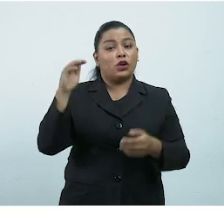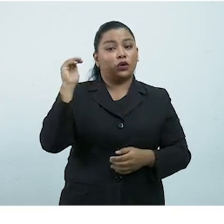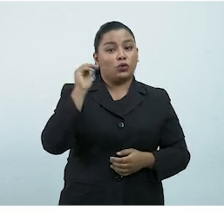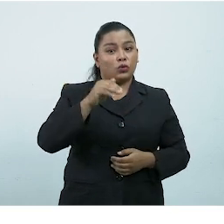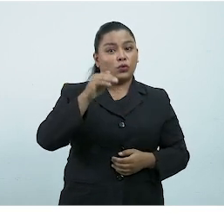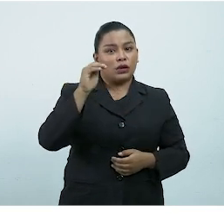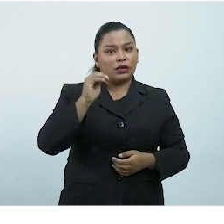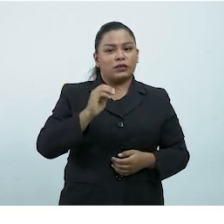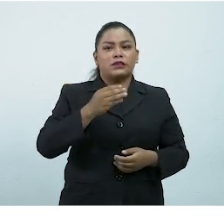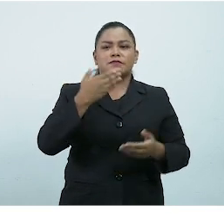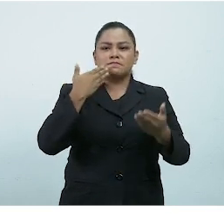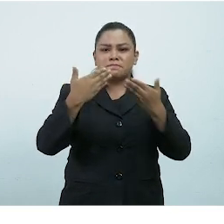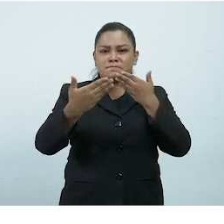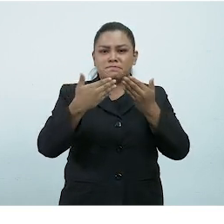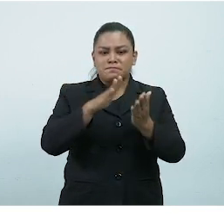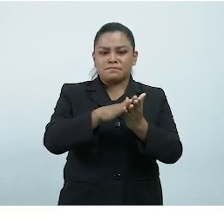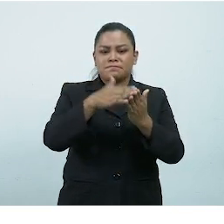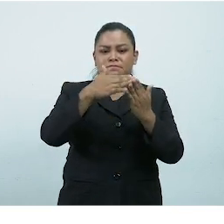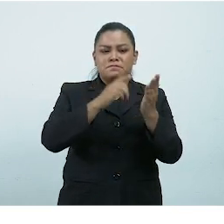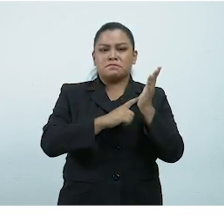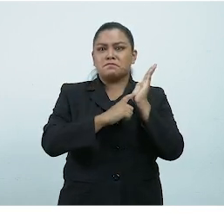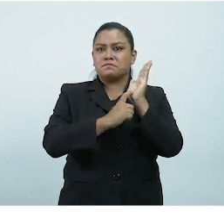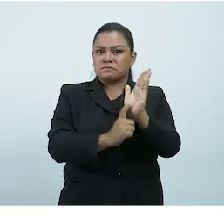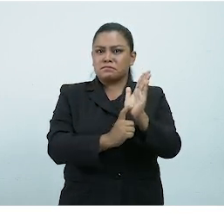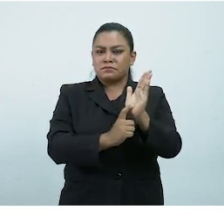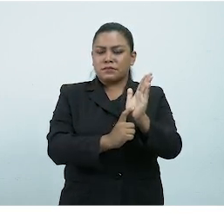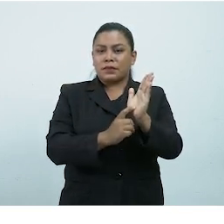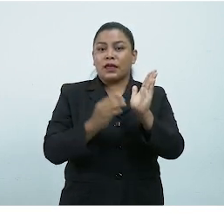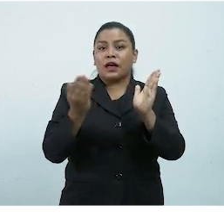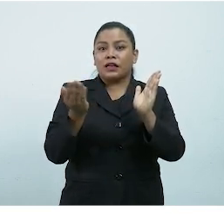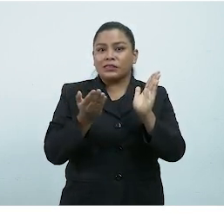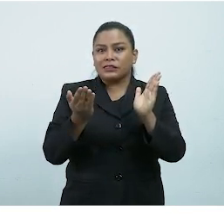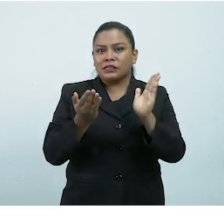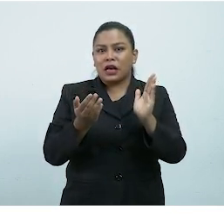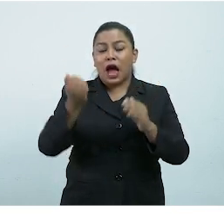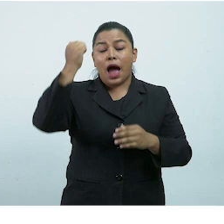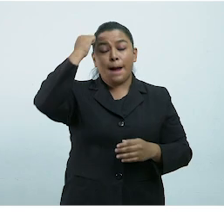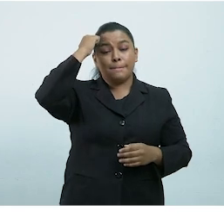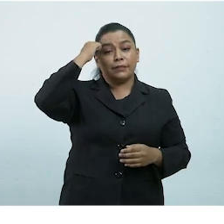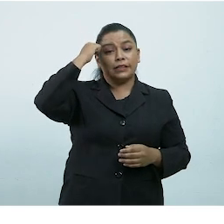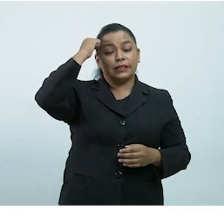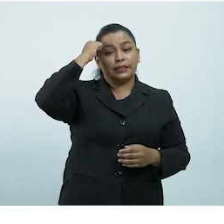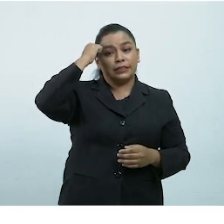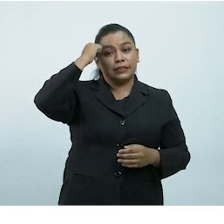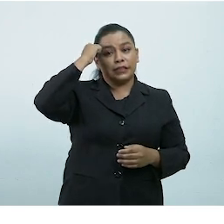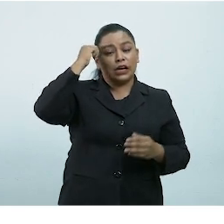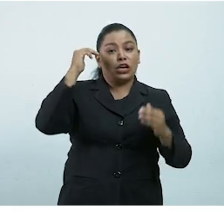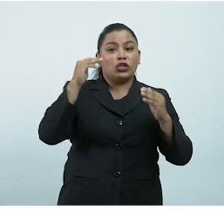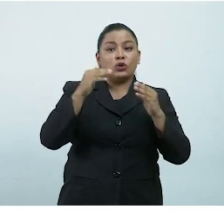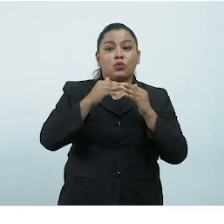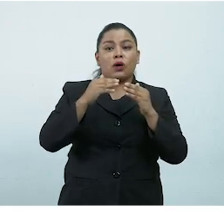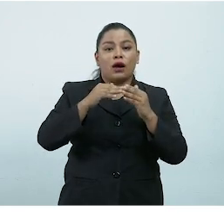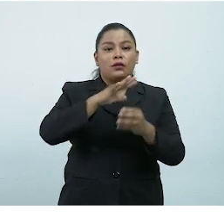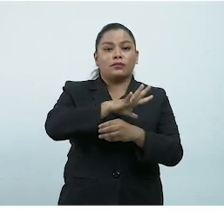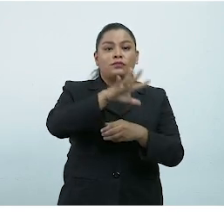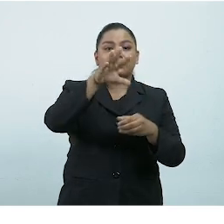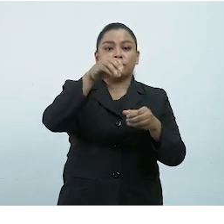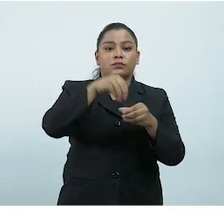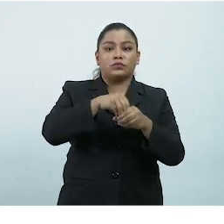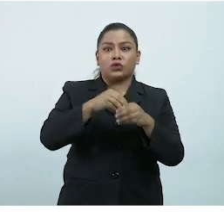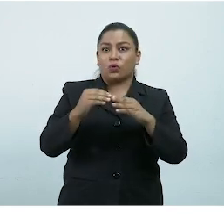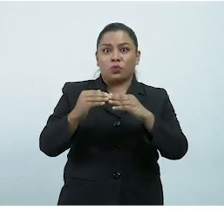descrita en este plan permite asumir las dimensiones de aprendizaje y de inclusión a los más